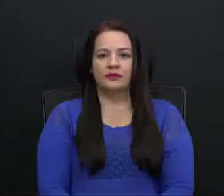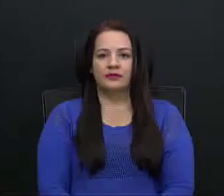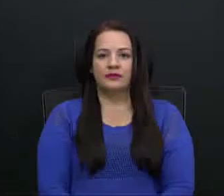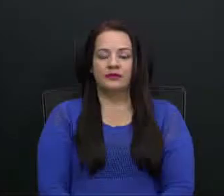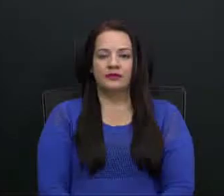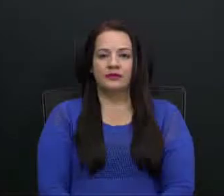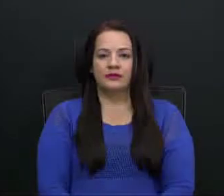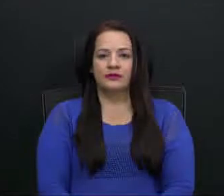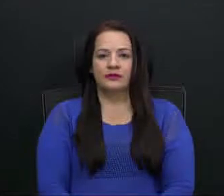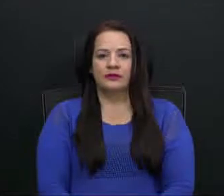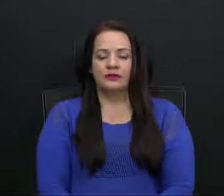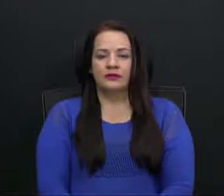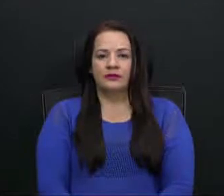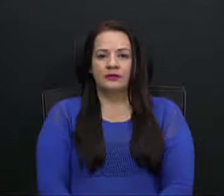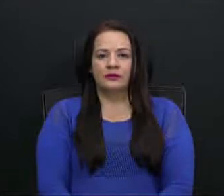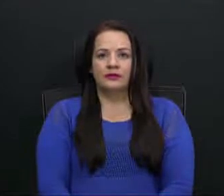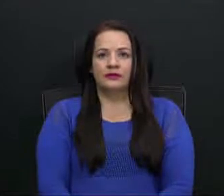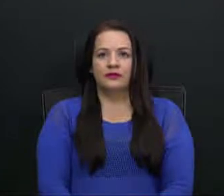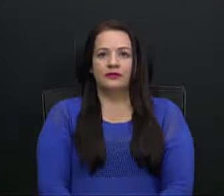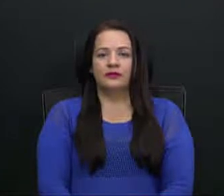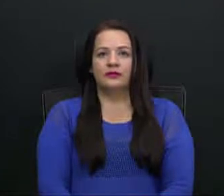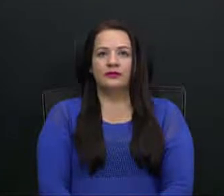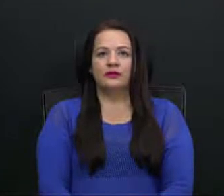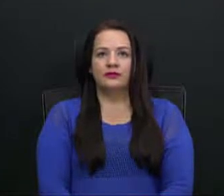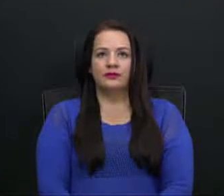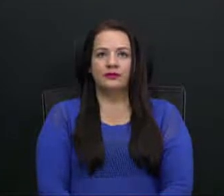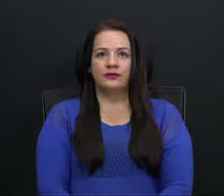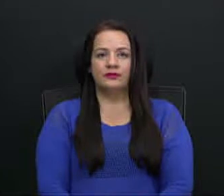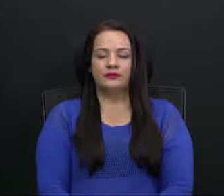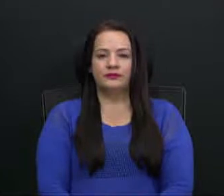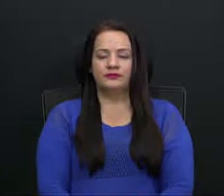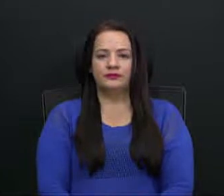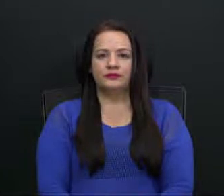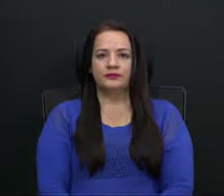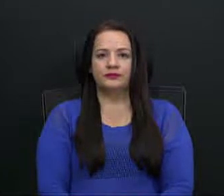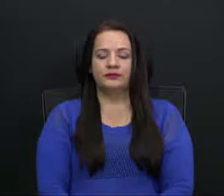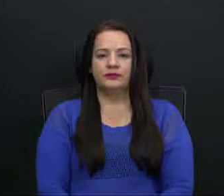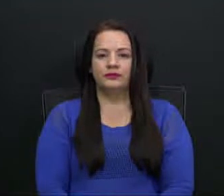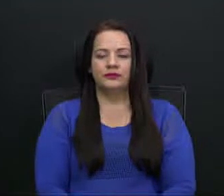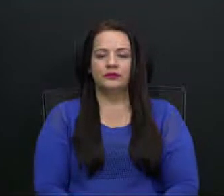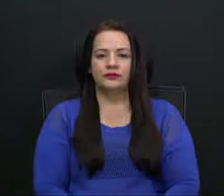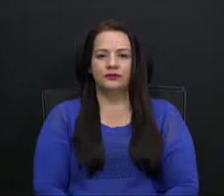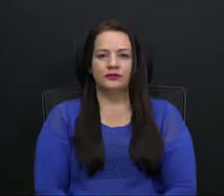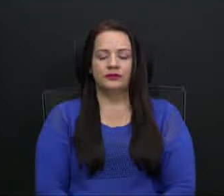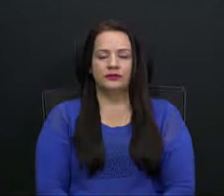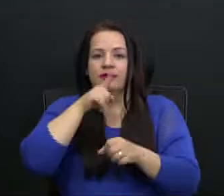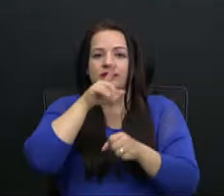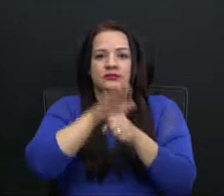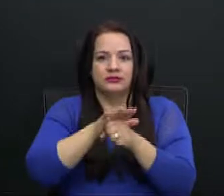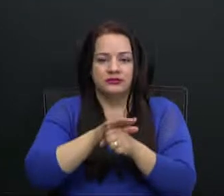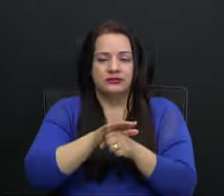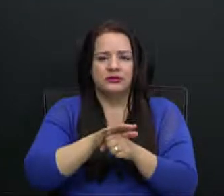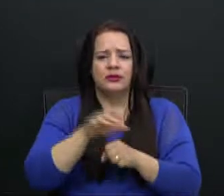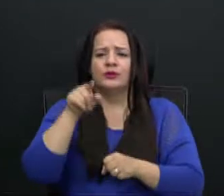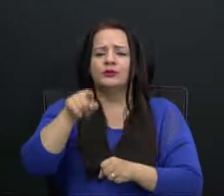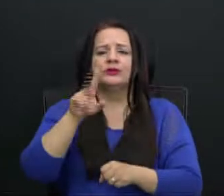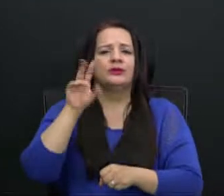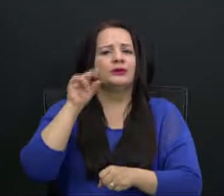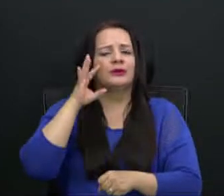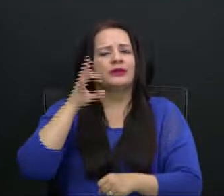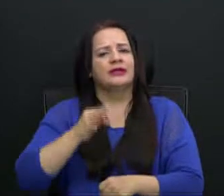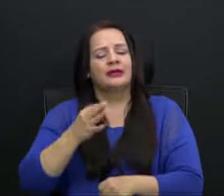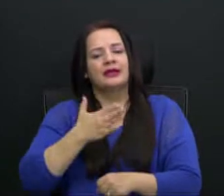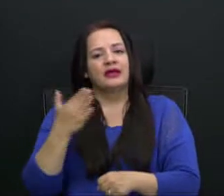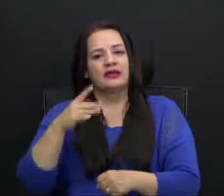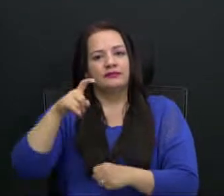INSS. El diputado Otto Roberto Vargas Víquez cuestionó si es mejor rechazar este expediente y replantear la propuesta. ¿Usted no cree que es